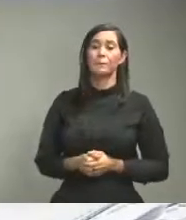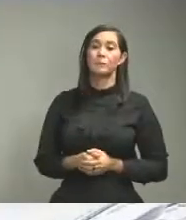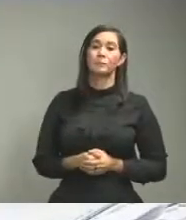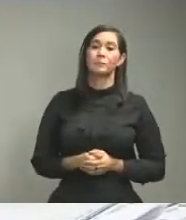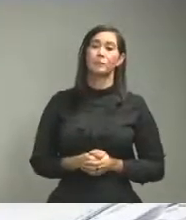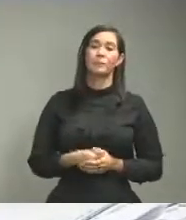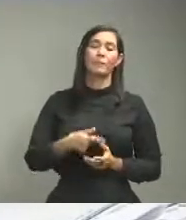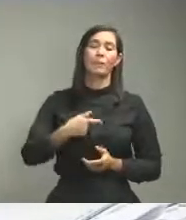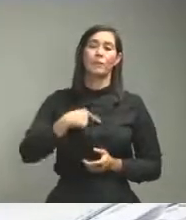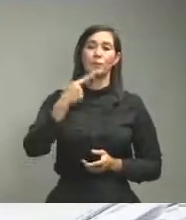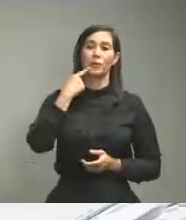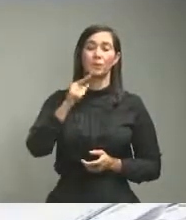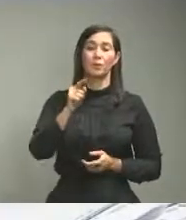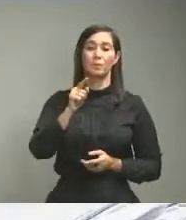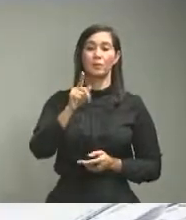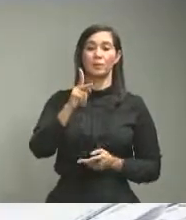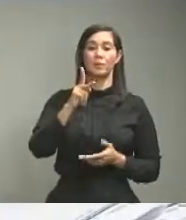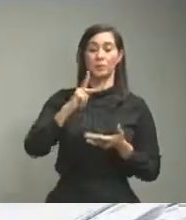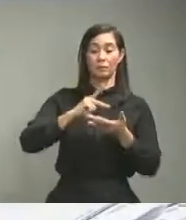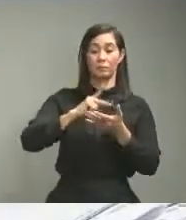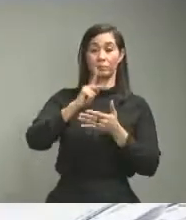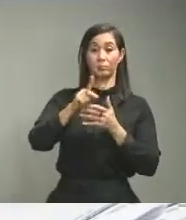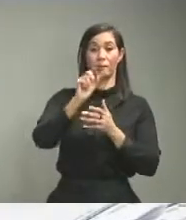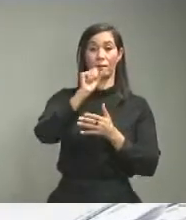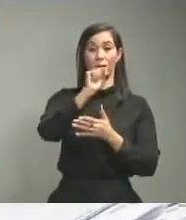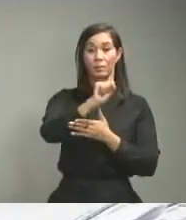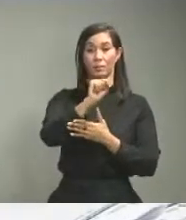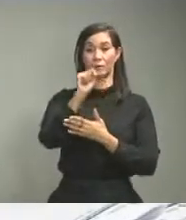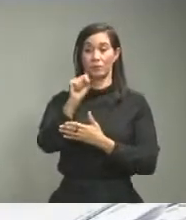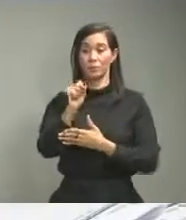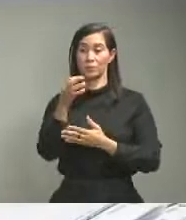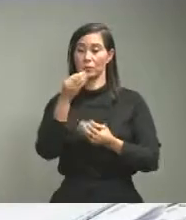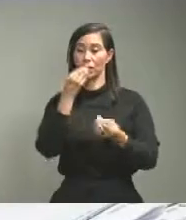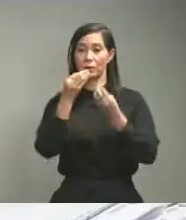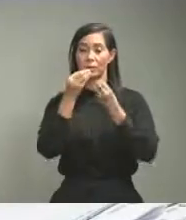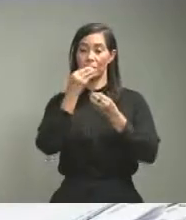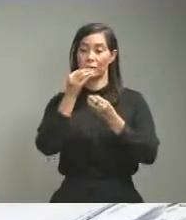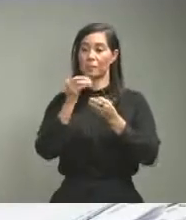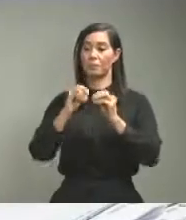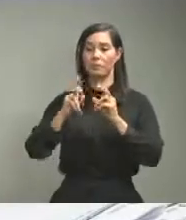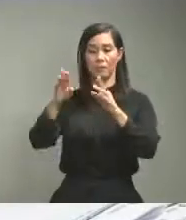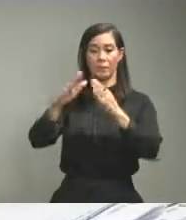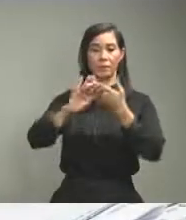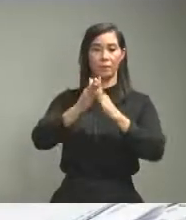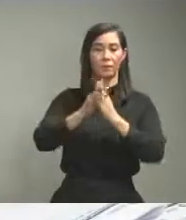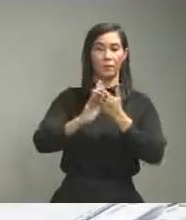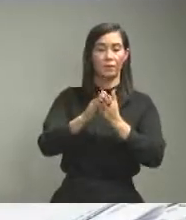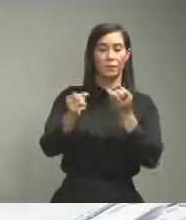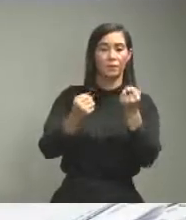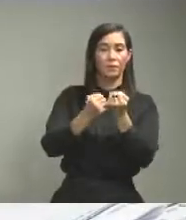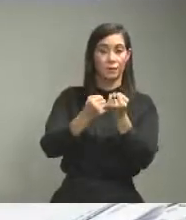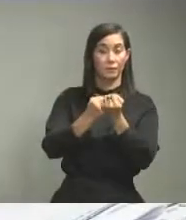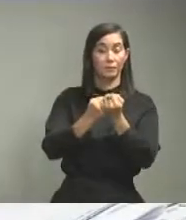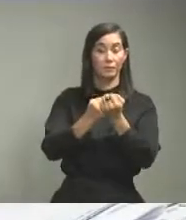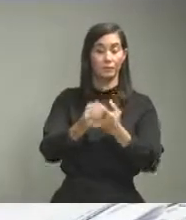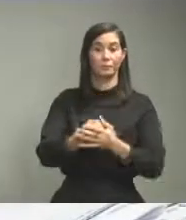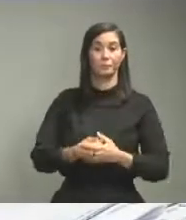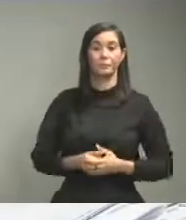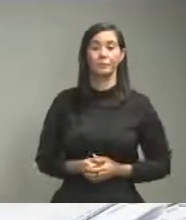también el plan social que haga una intervención con fines de dar apoyo a la población en ese momento